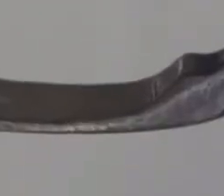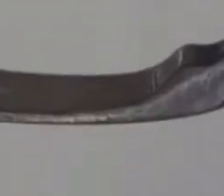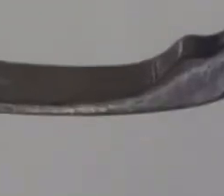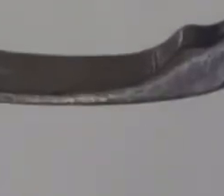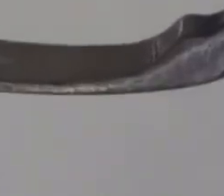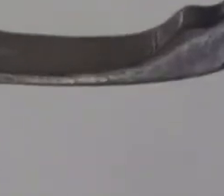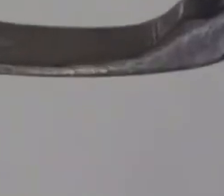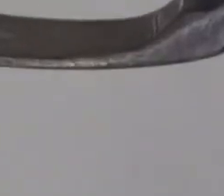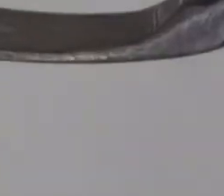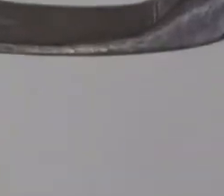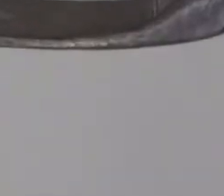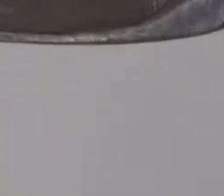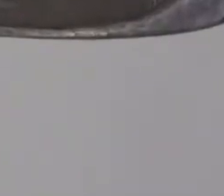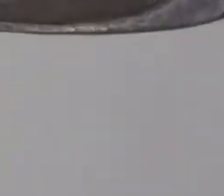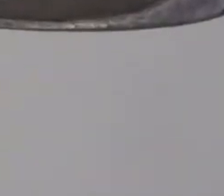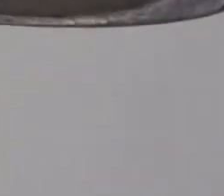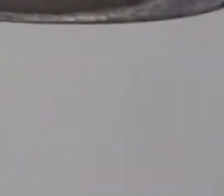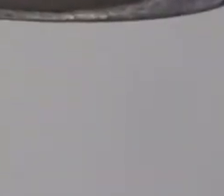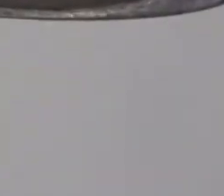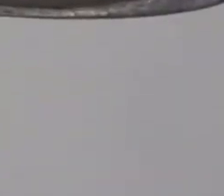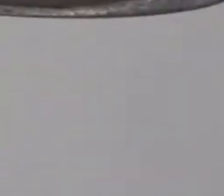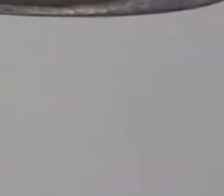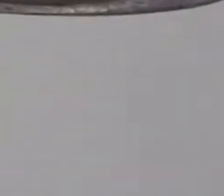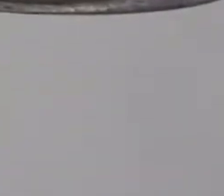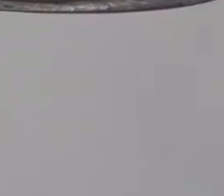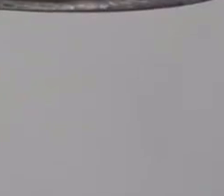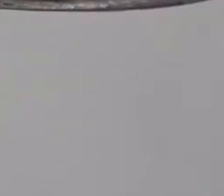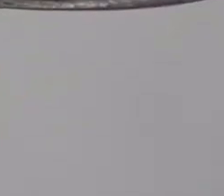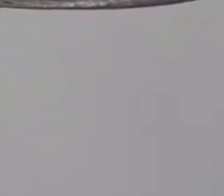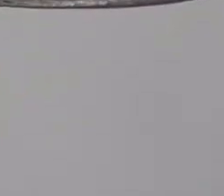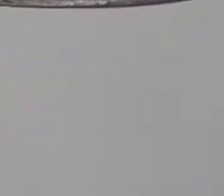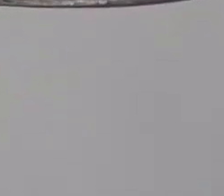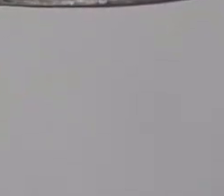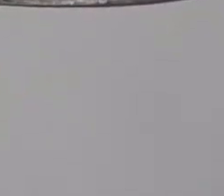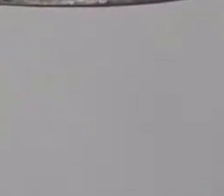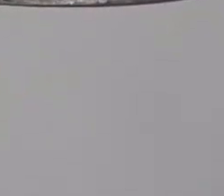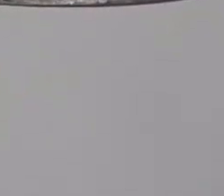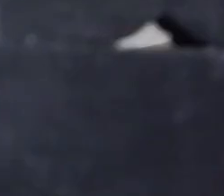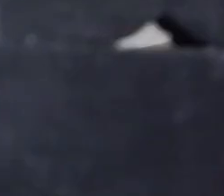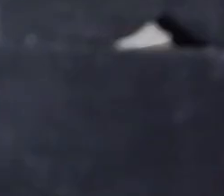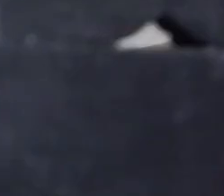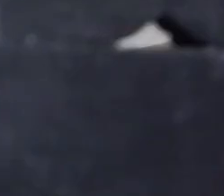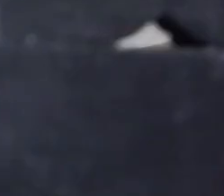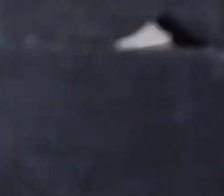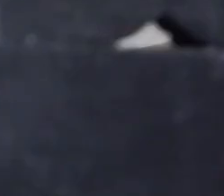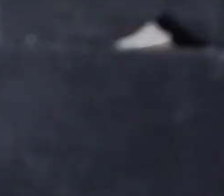y a la distancia de cien años